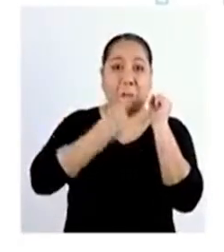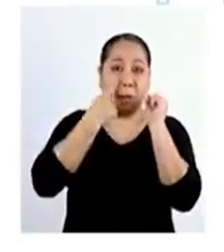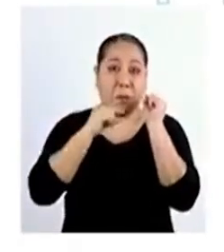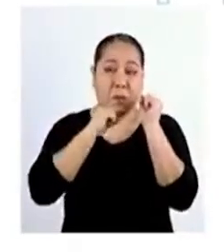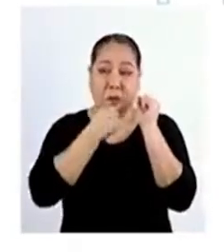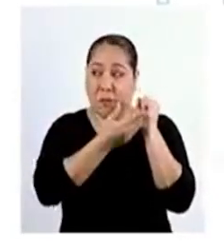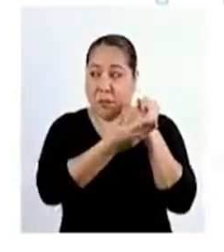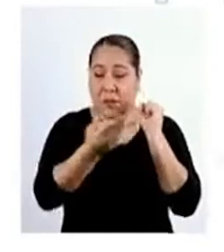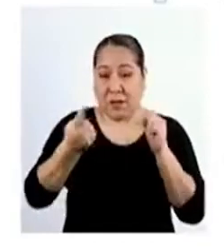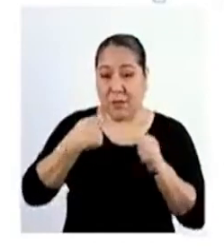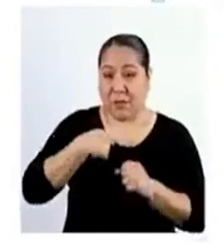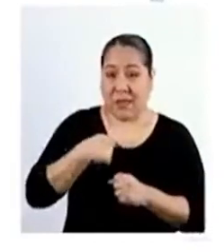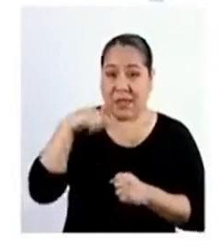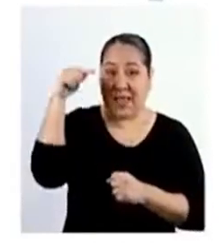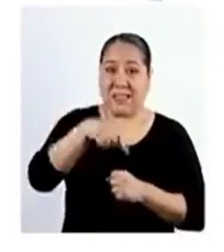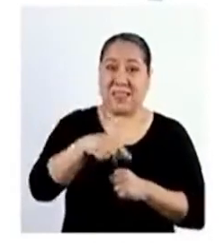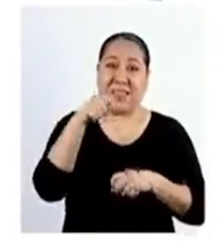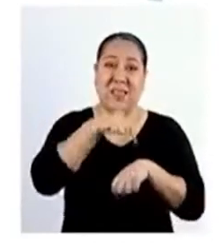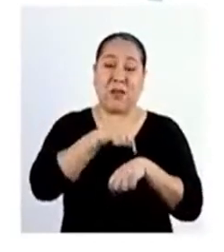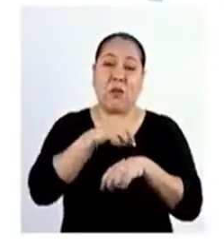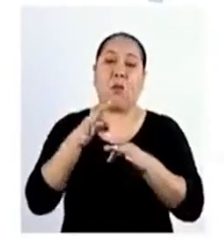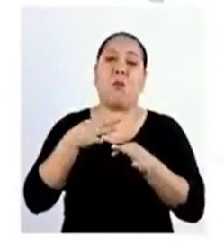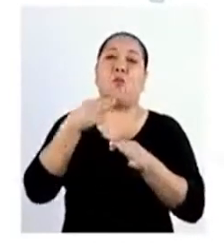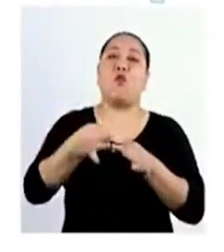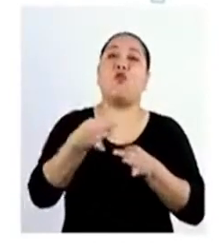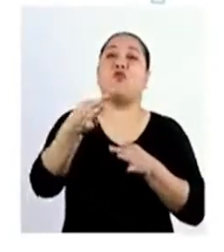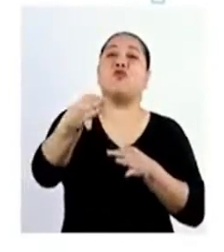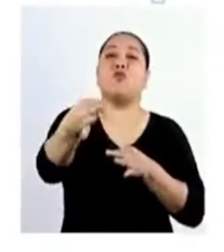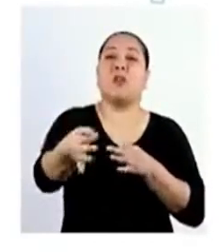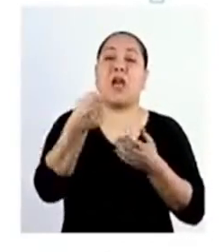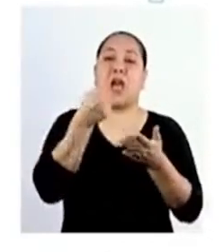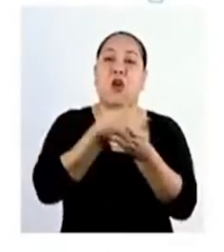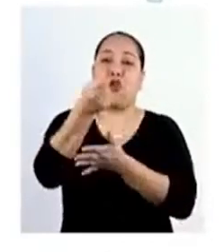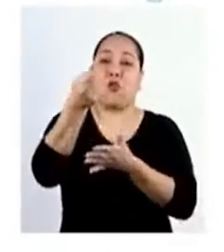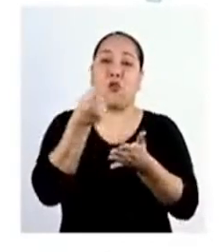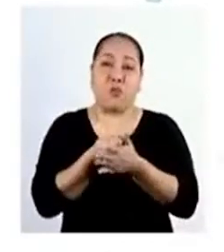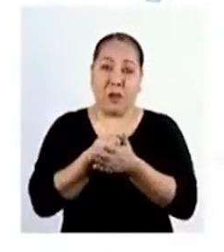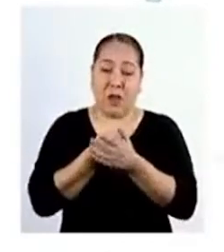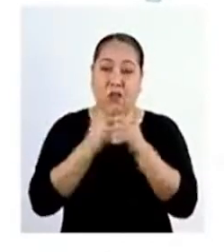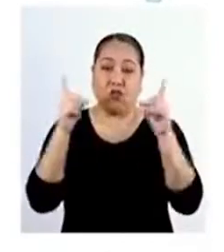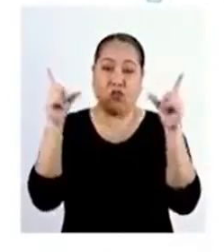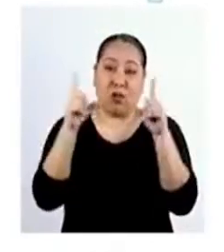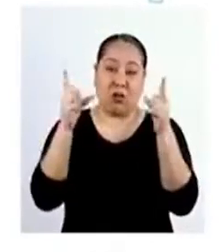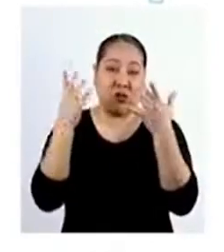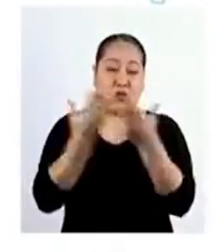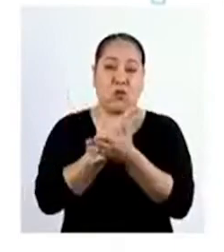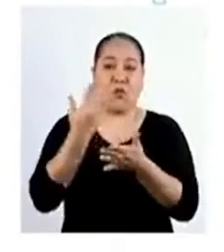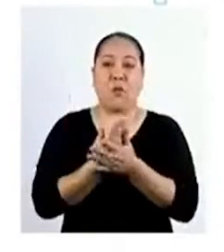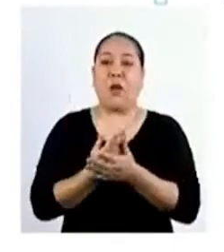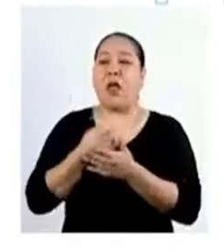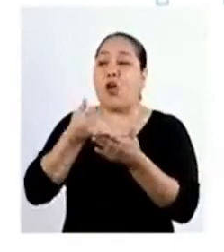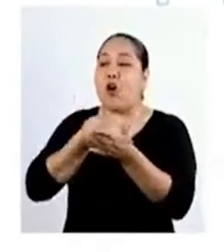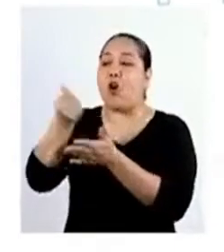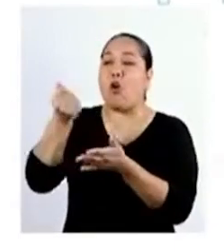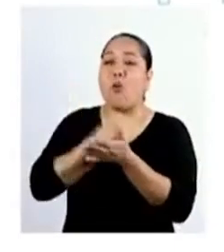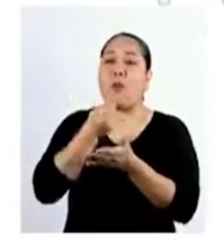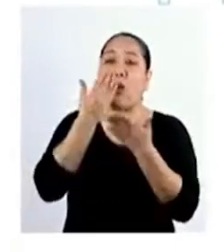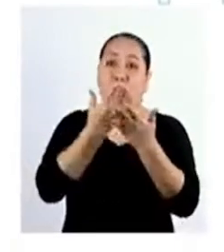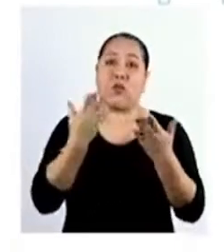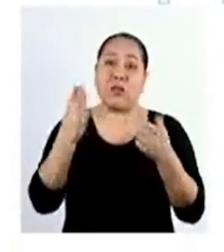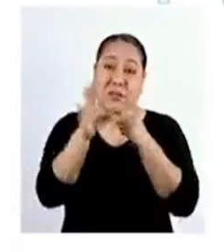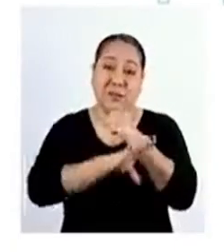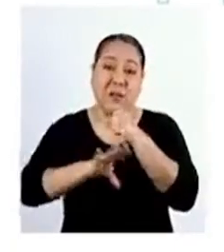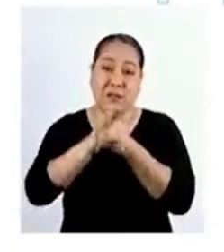y a mí que debido a la situación tendríamos que postergar la compra de un nuevo televisor para poder adquirir productos